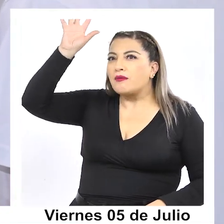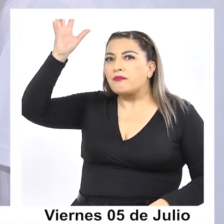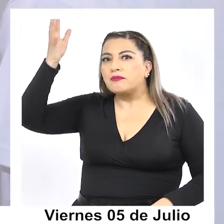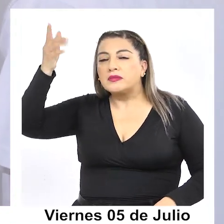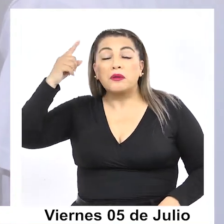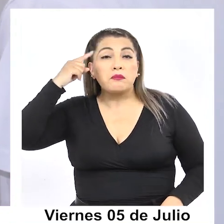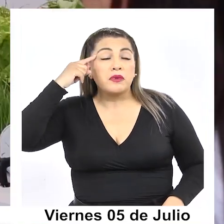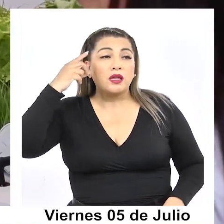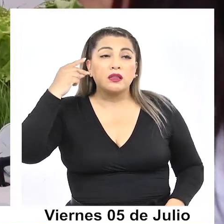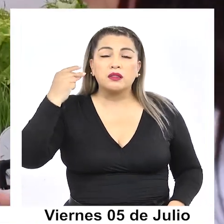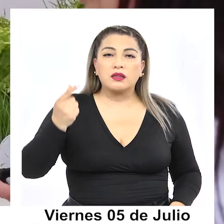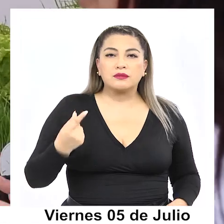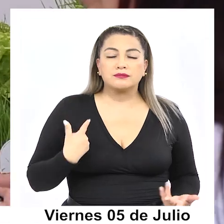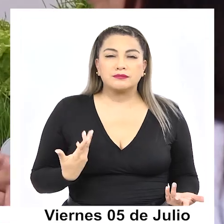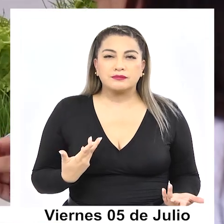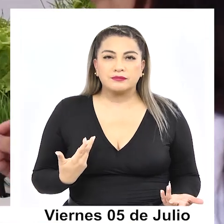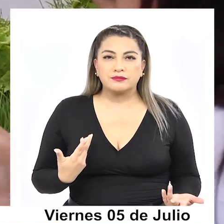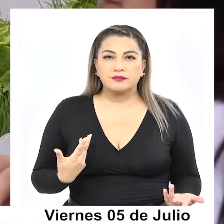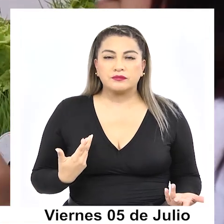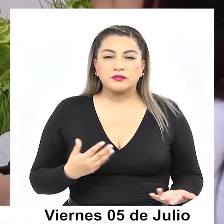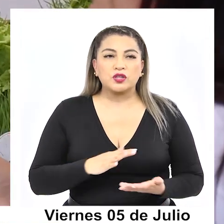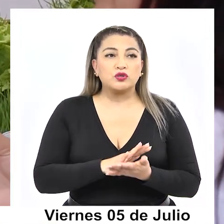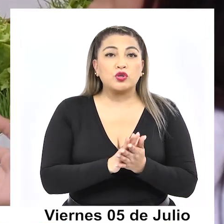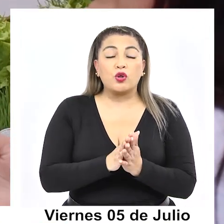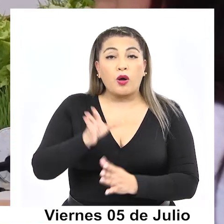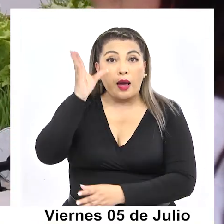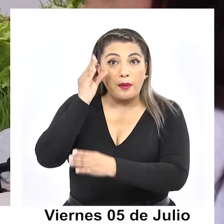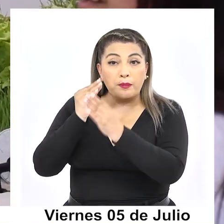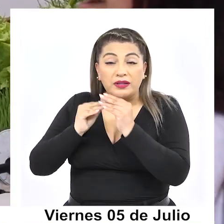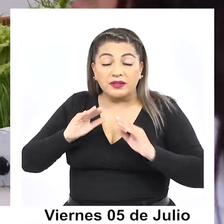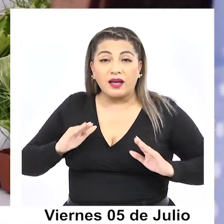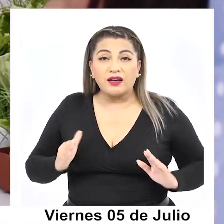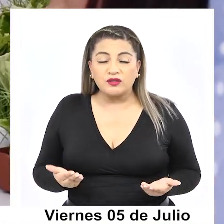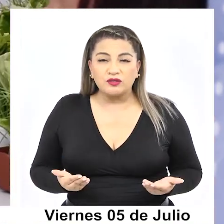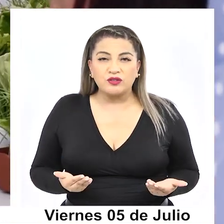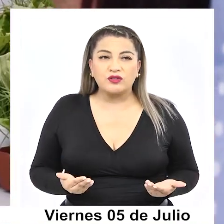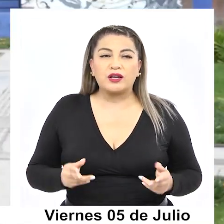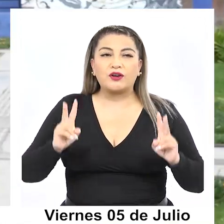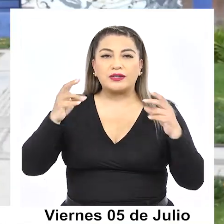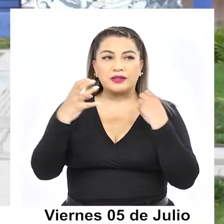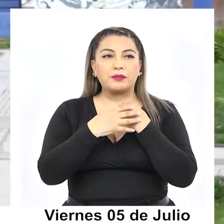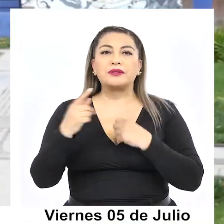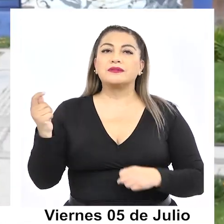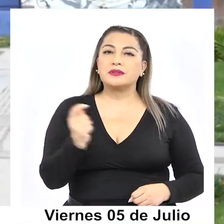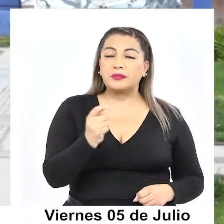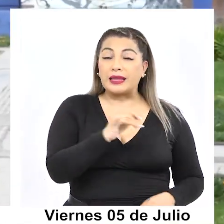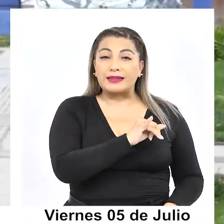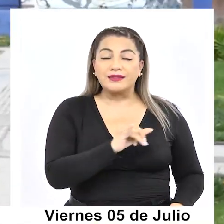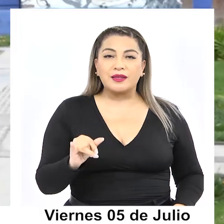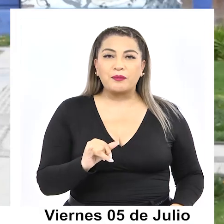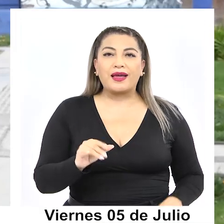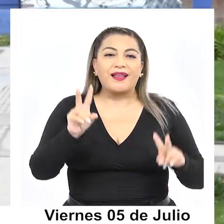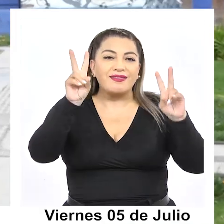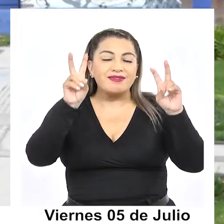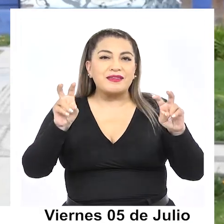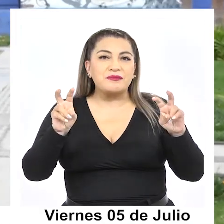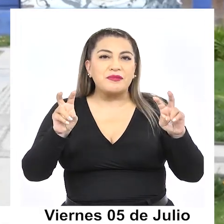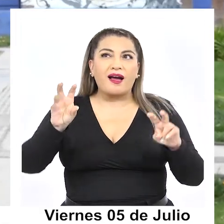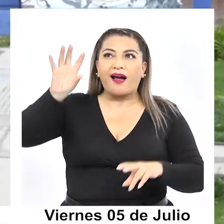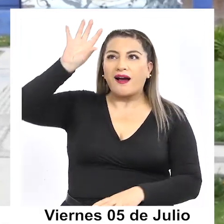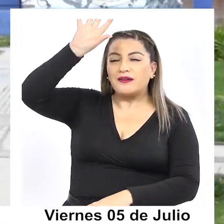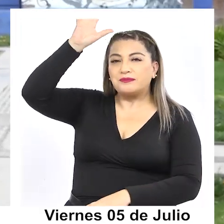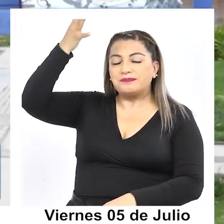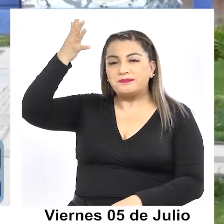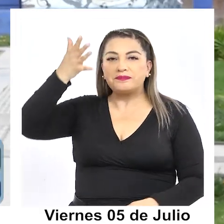es que podamos llevar todos estos conocimientos que nosotros tenemos respecto de la región y respecto de la temática ambiental,